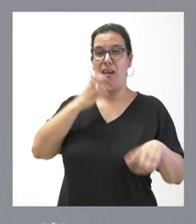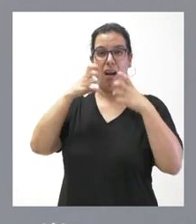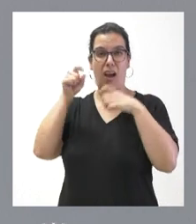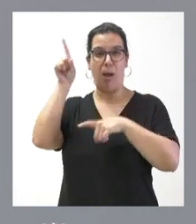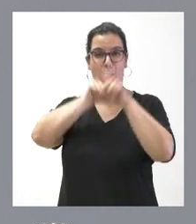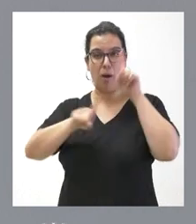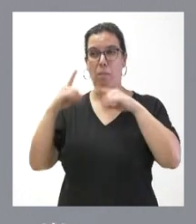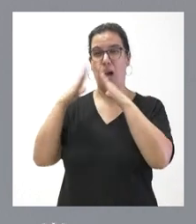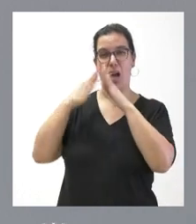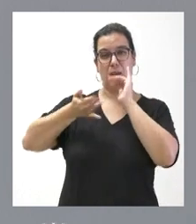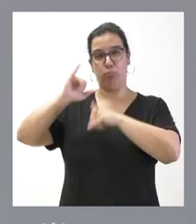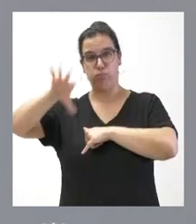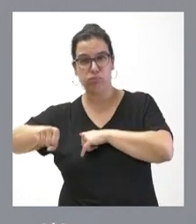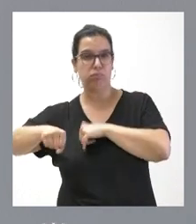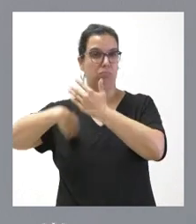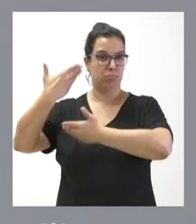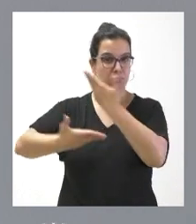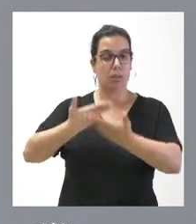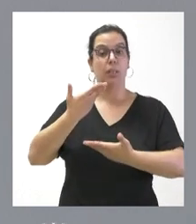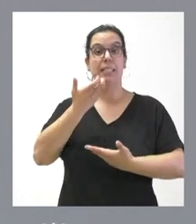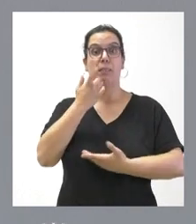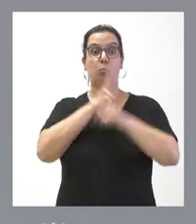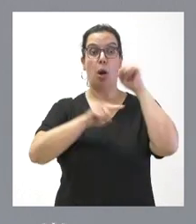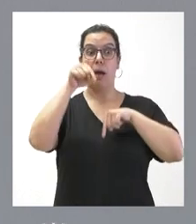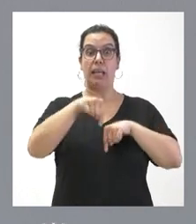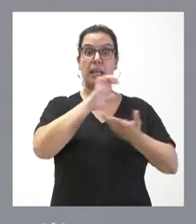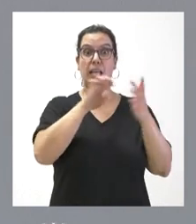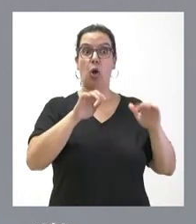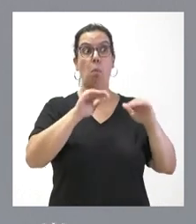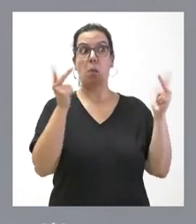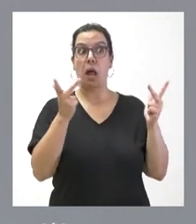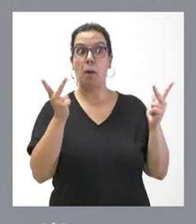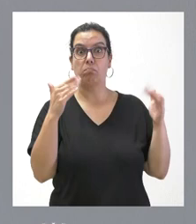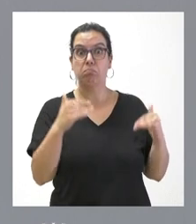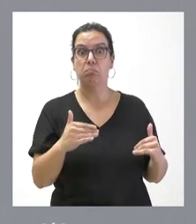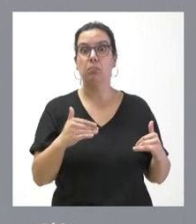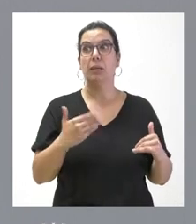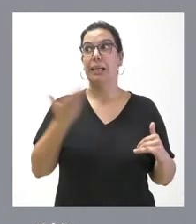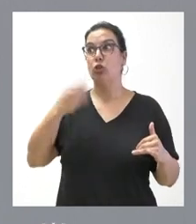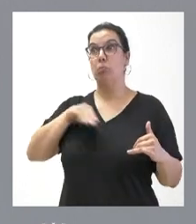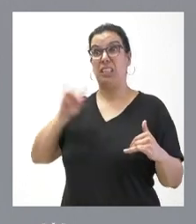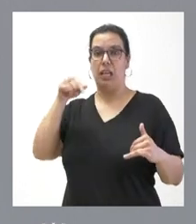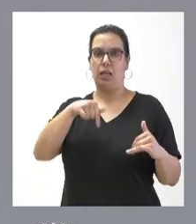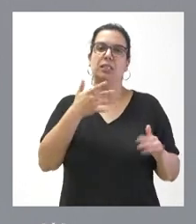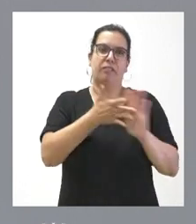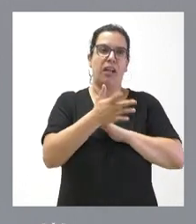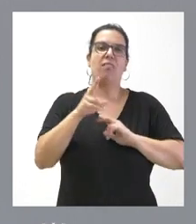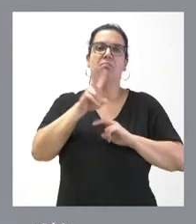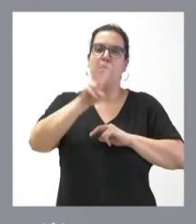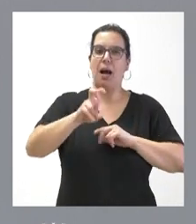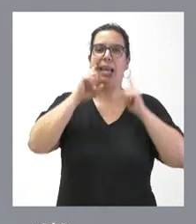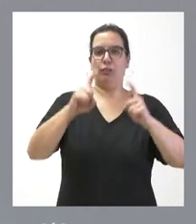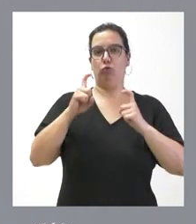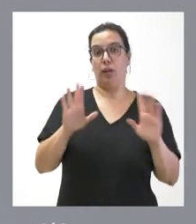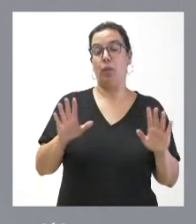estas cuestiones y si conseguimos que este problema sea menos grave en Castilla y León que en el resto de España, yo creo que ha merecido la pena el esfuerzo que hemos hecho. Que en todo